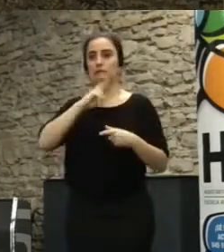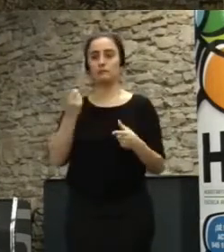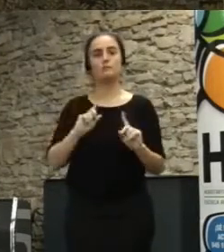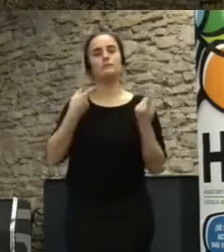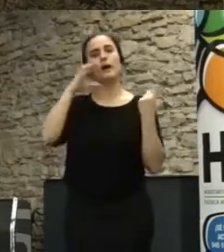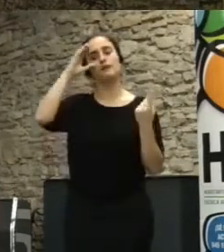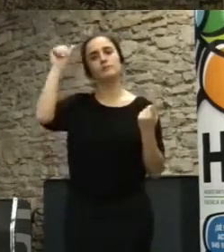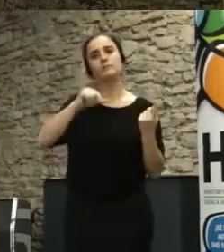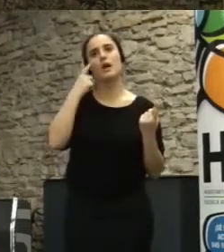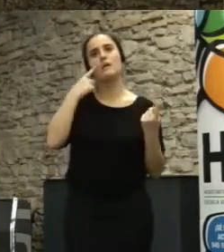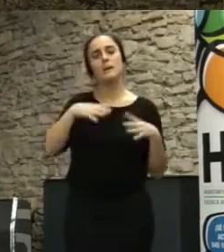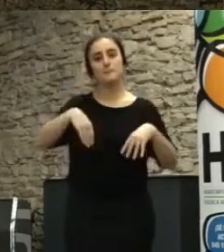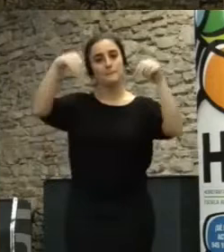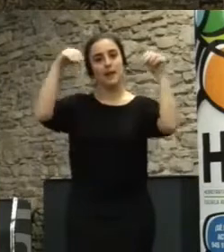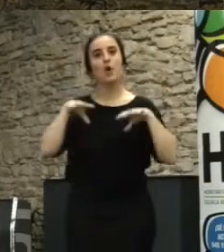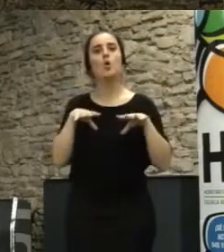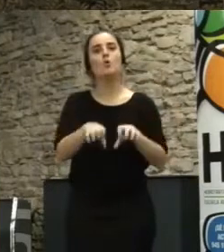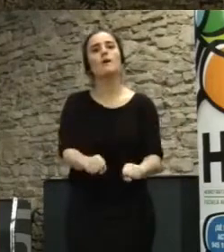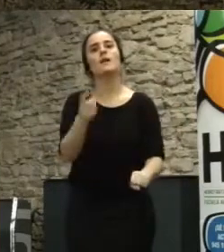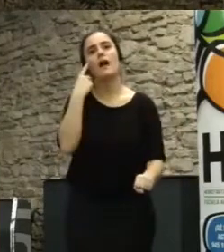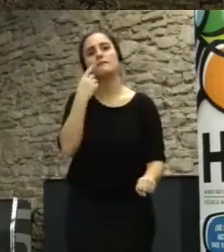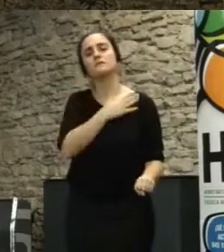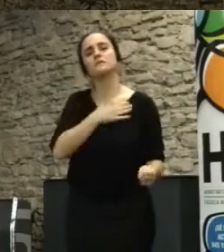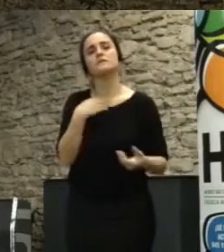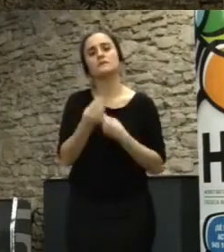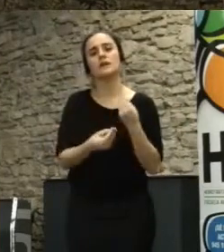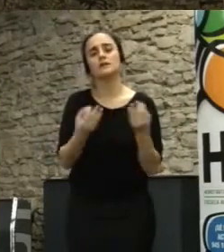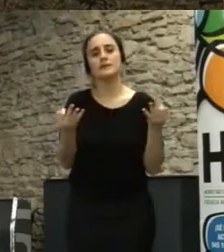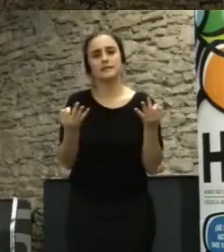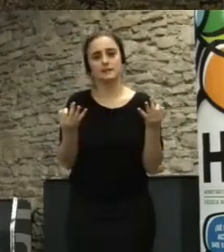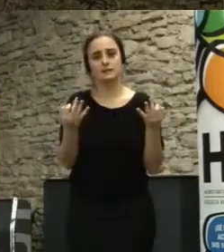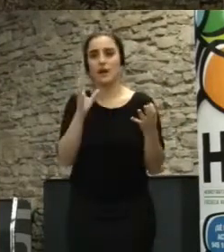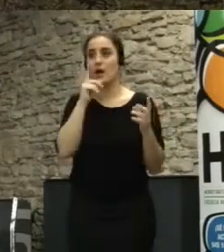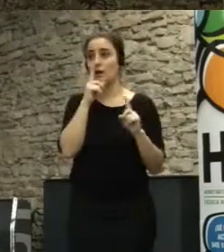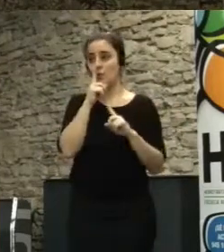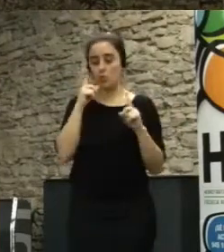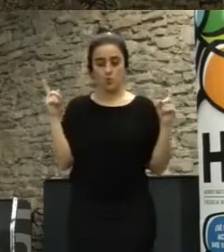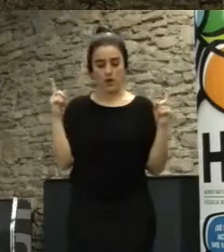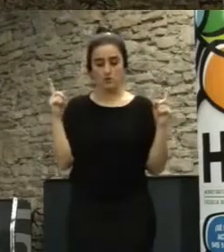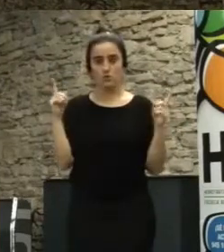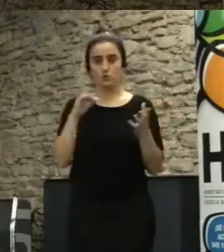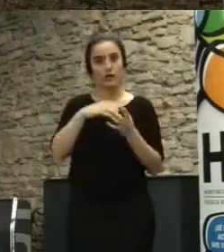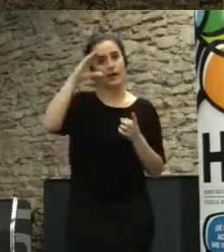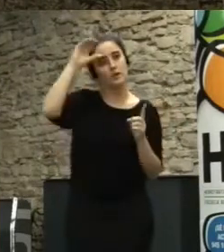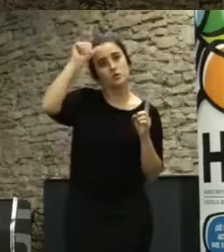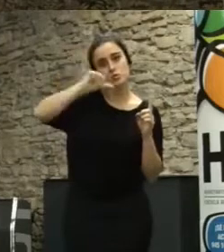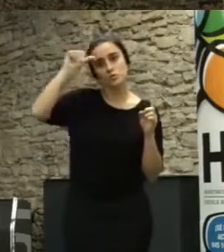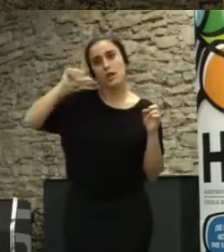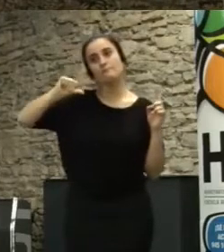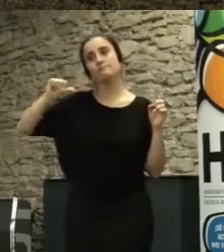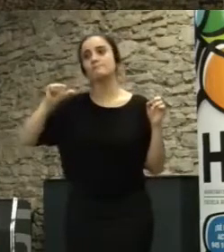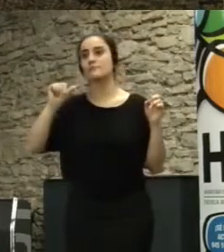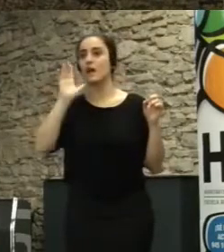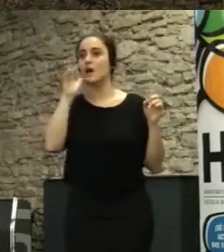el palacio y ver que estaba que se quería hacer ¿no? ahora ha estado un año el proceso de escucha se van a hacer los